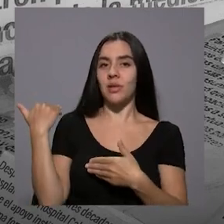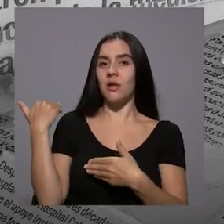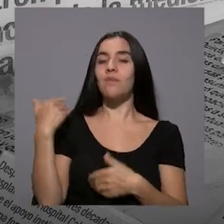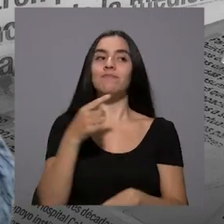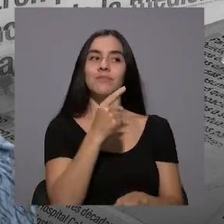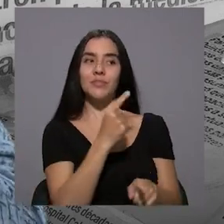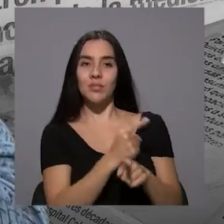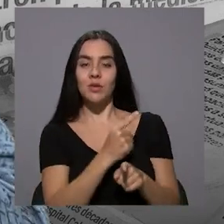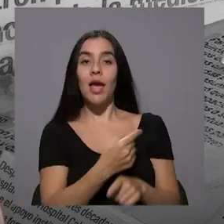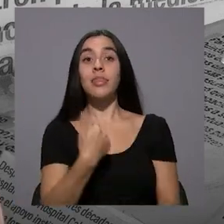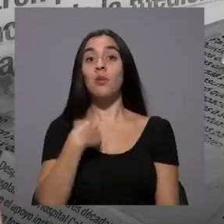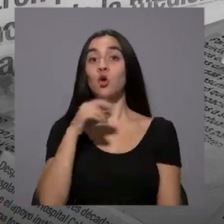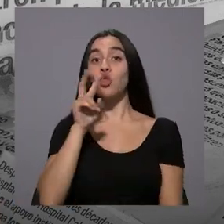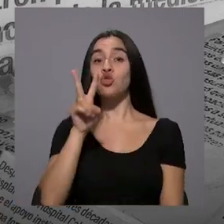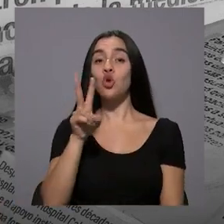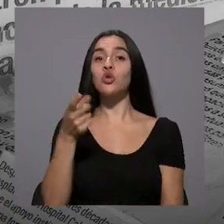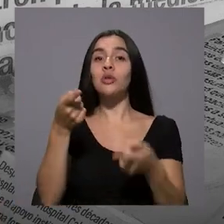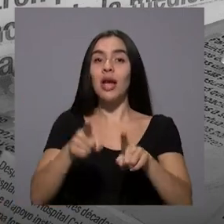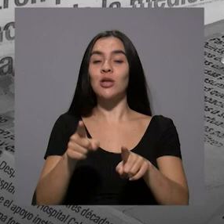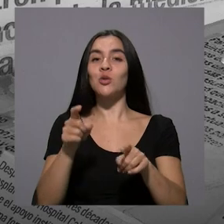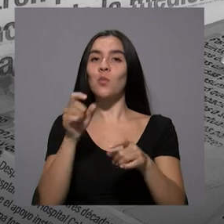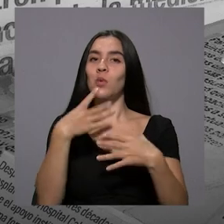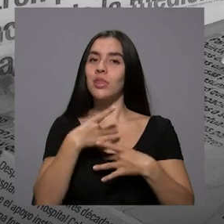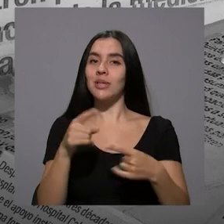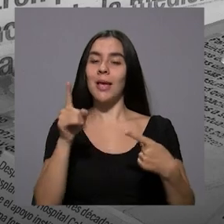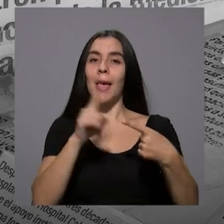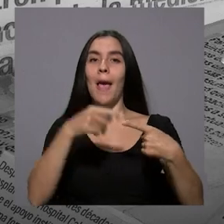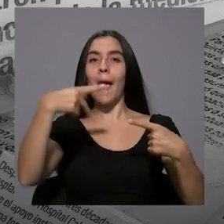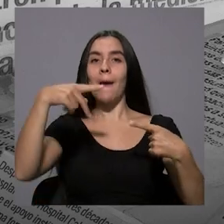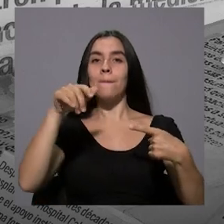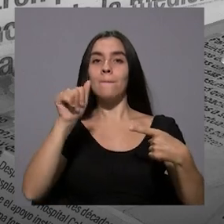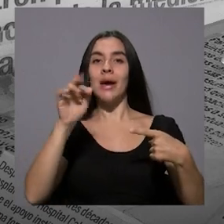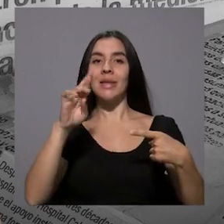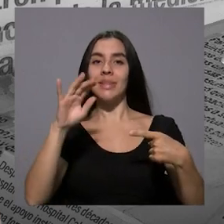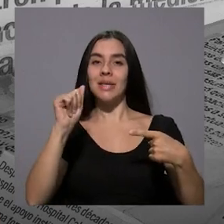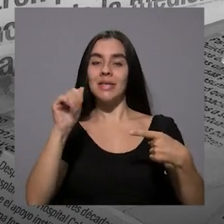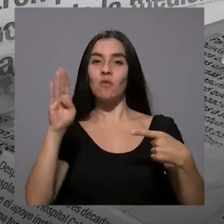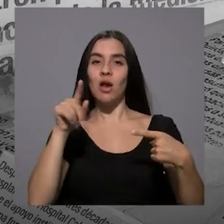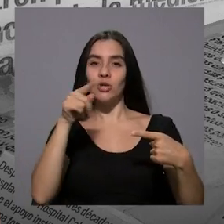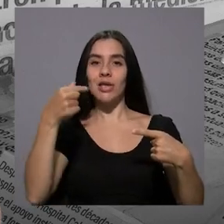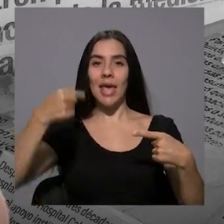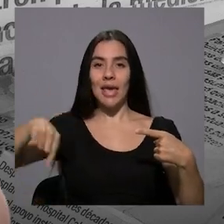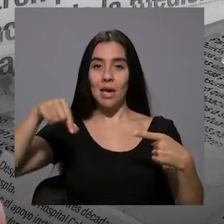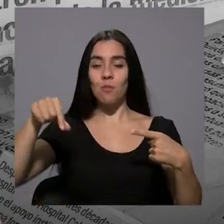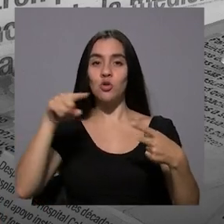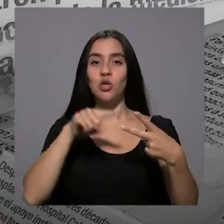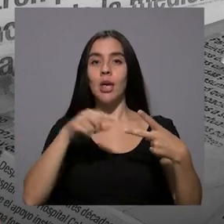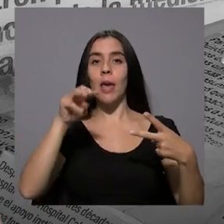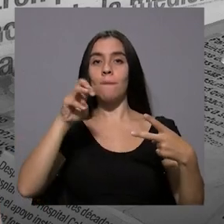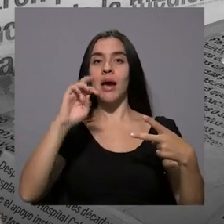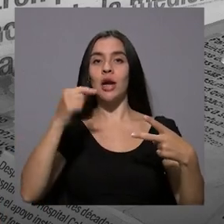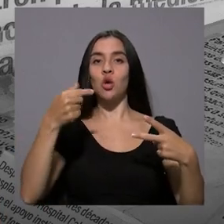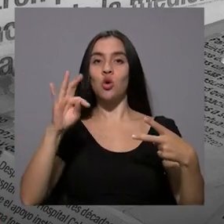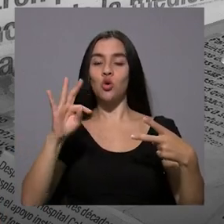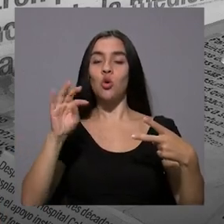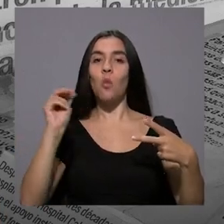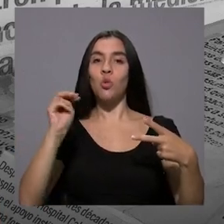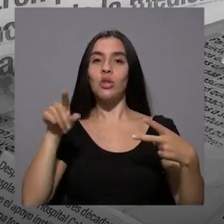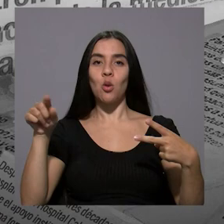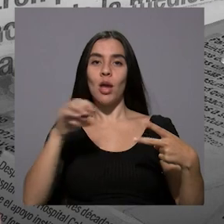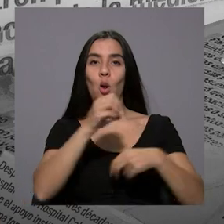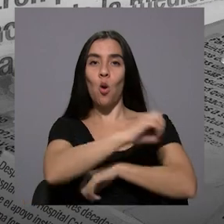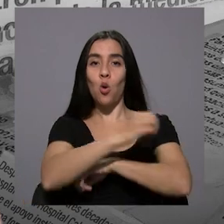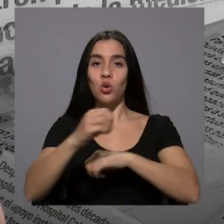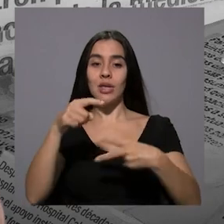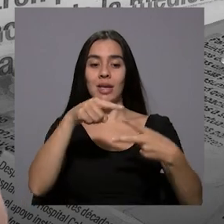pasado. Correcto, y tenemos dos casos muy interesantes, tenemos el caso de doña Patricia Bolaños en Quepos y doña Margot Montero en Orotina,